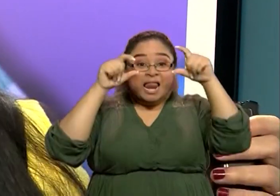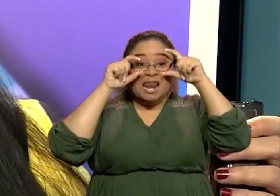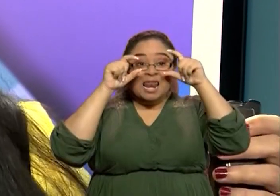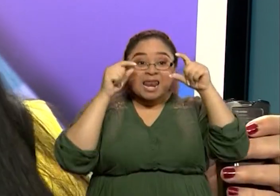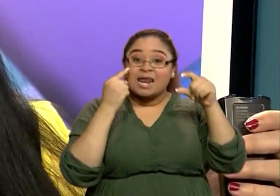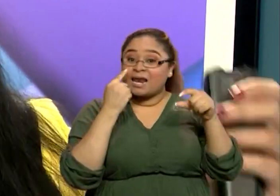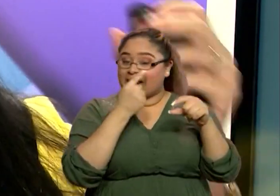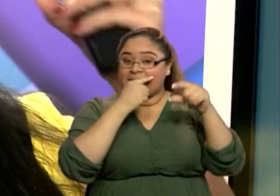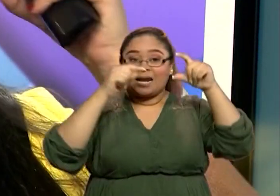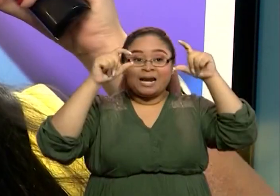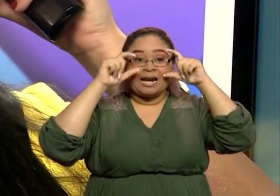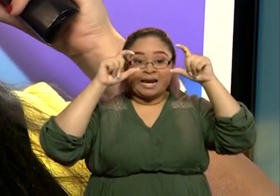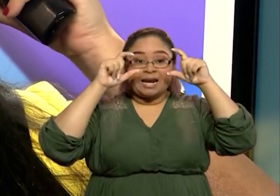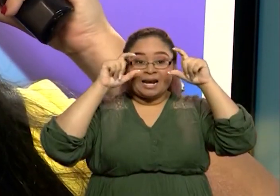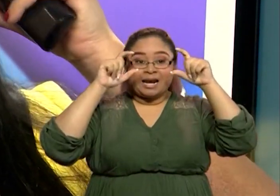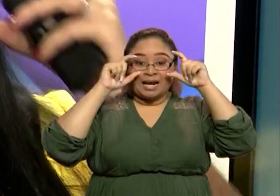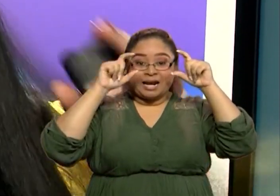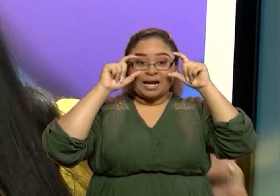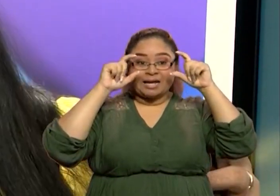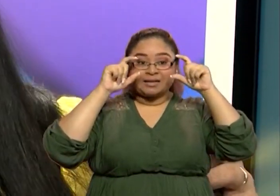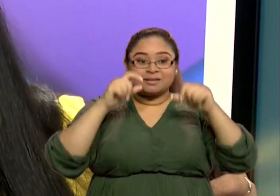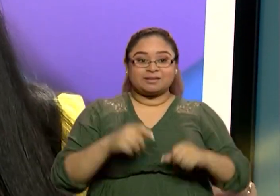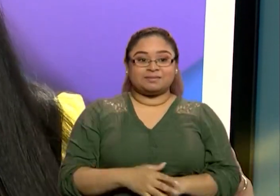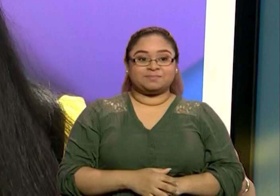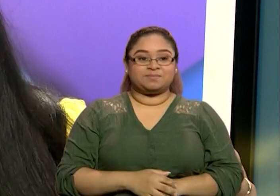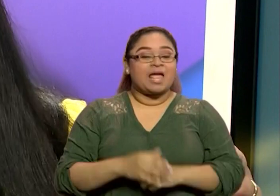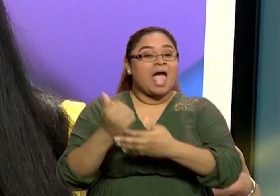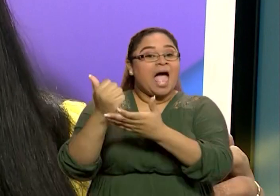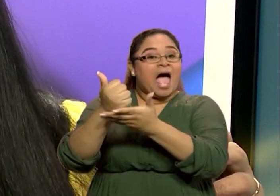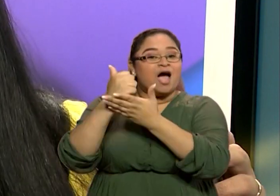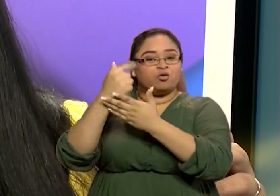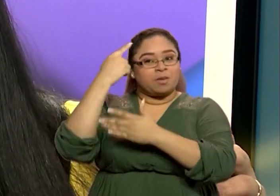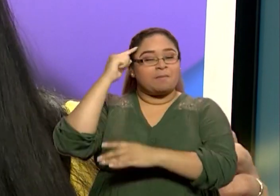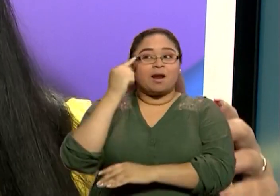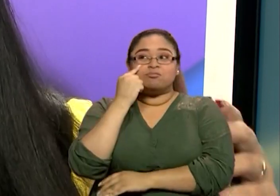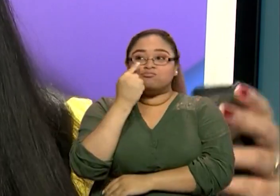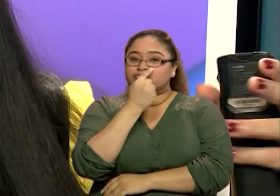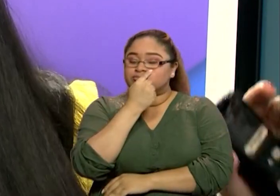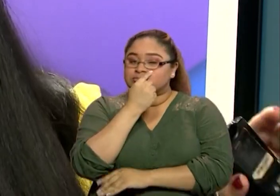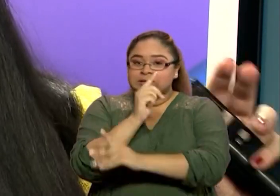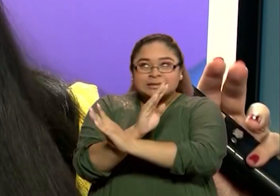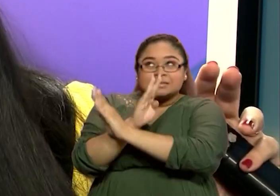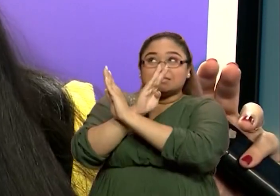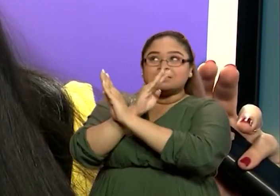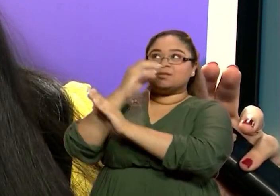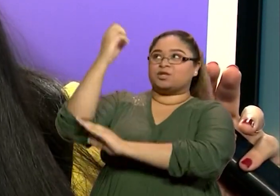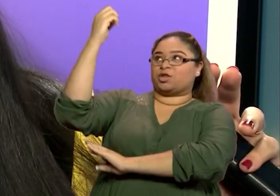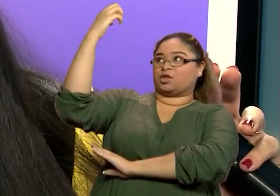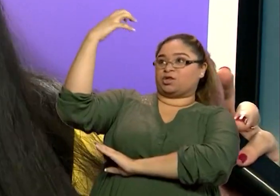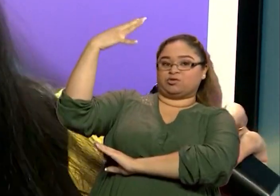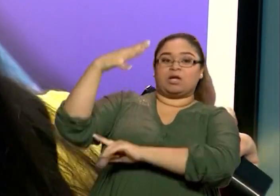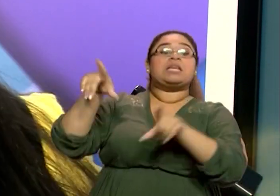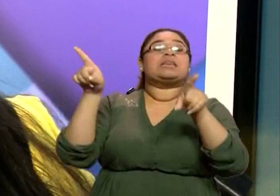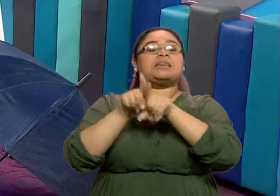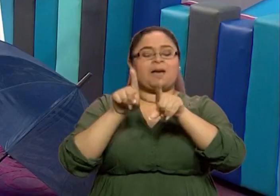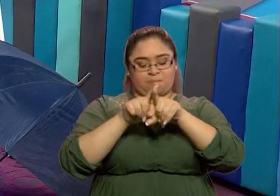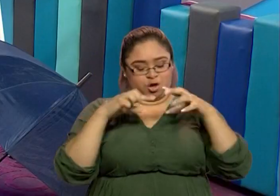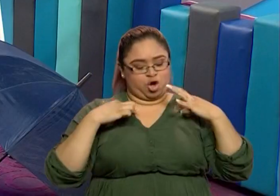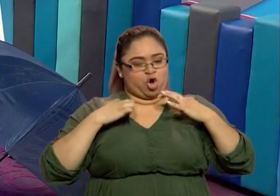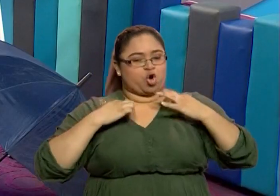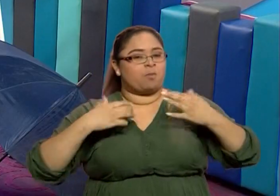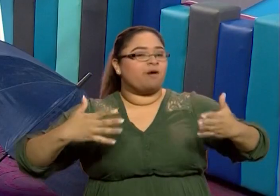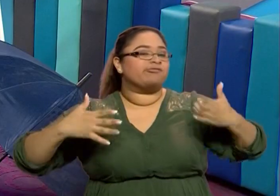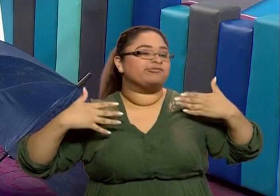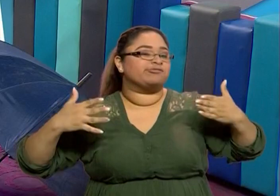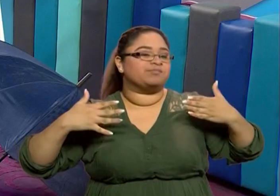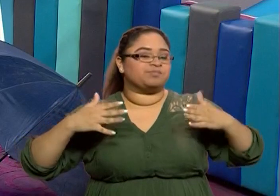Estos instrumentos o estos, ¿sí? Nos sirven para protegernos del sol. Al igual que hay ropa fresca también. Bien, ¿qué